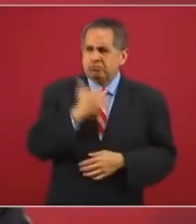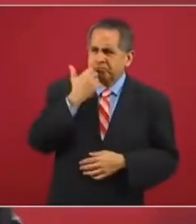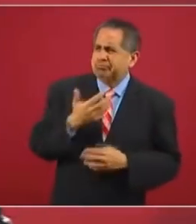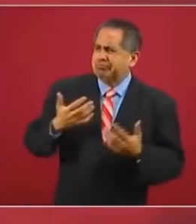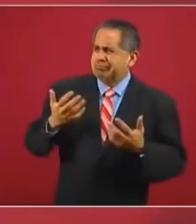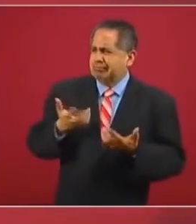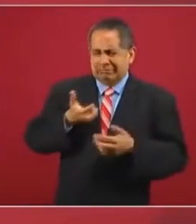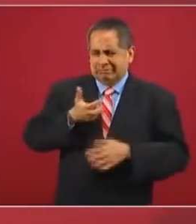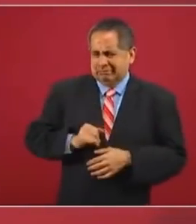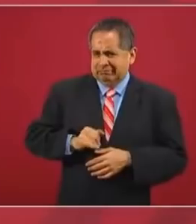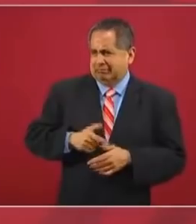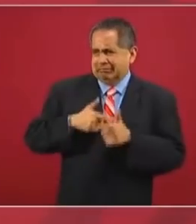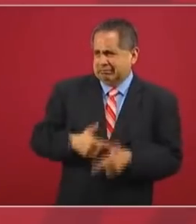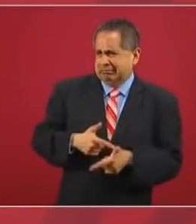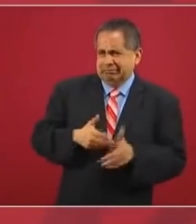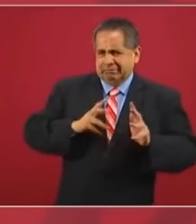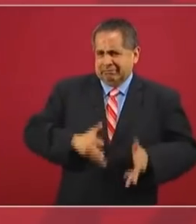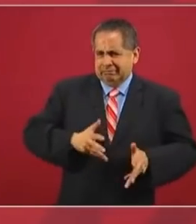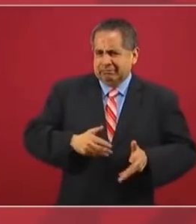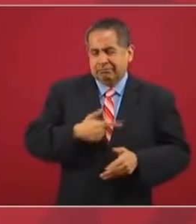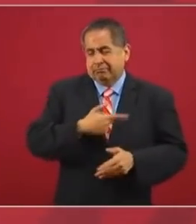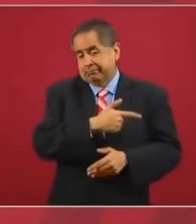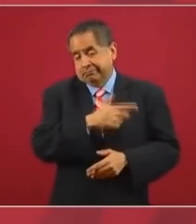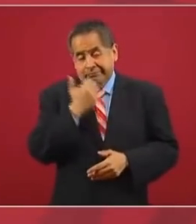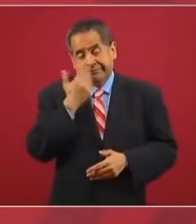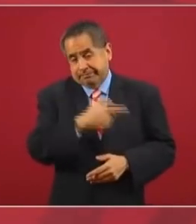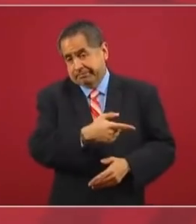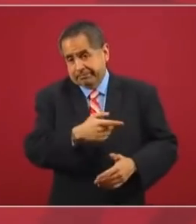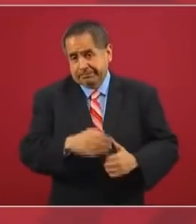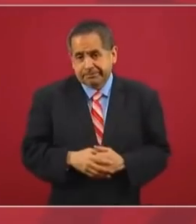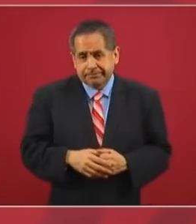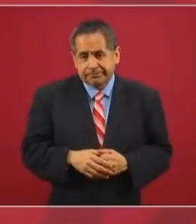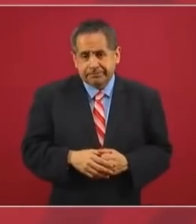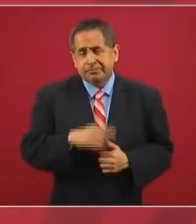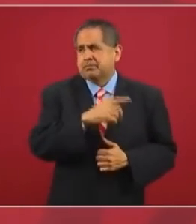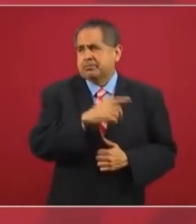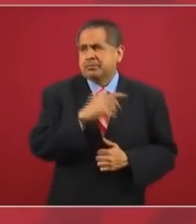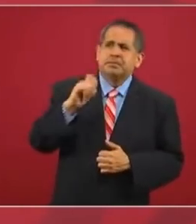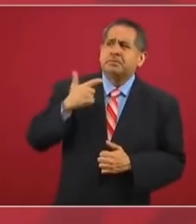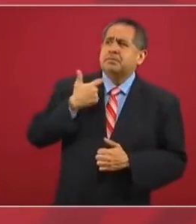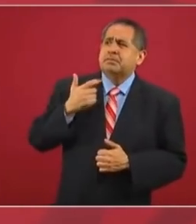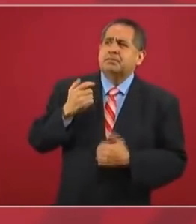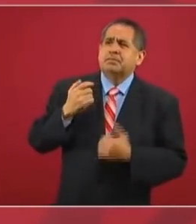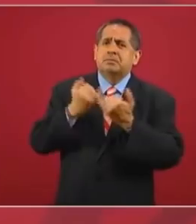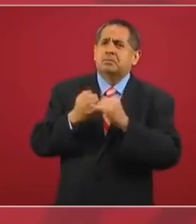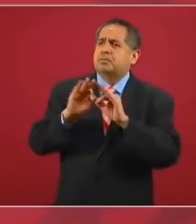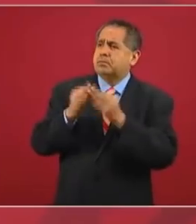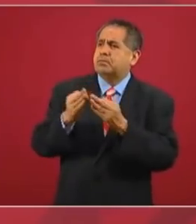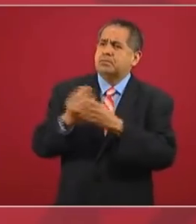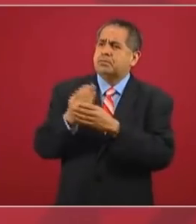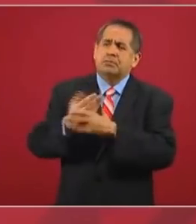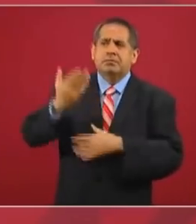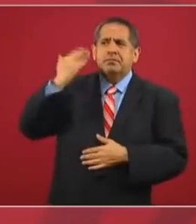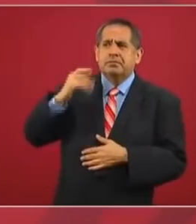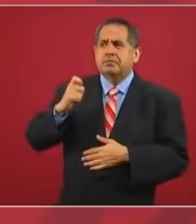al antiguo régimen, en este